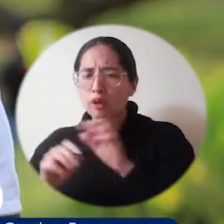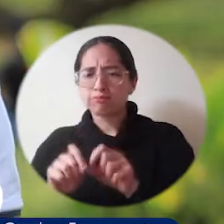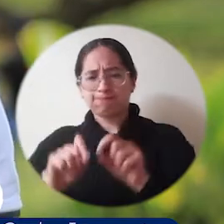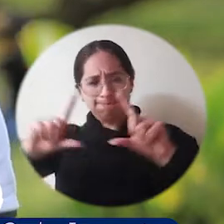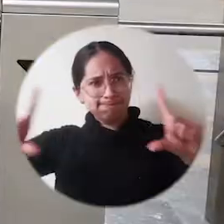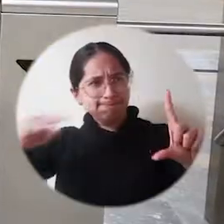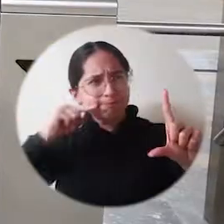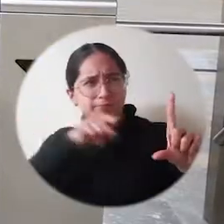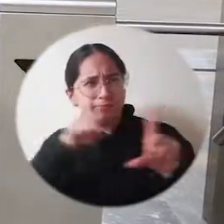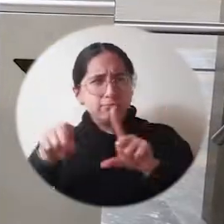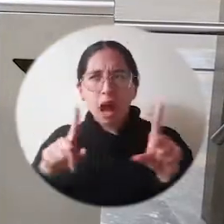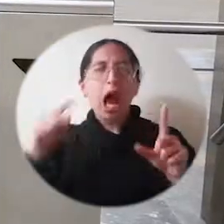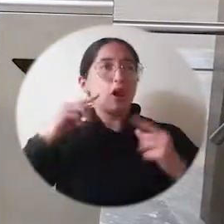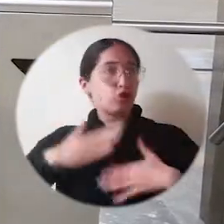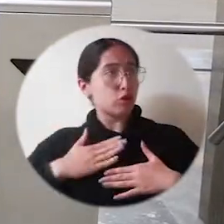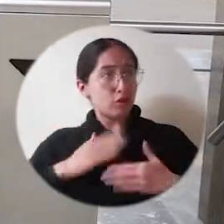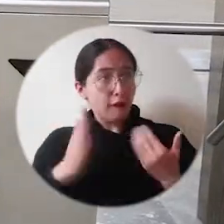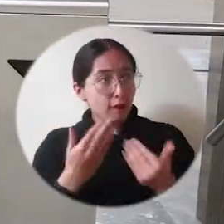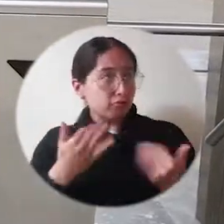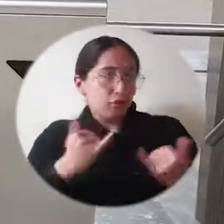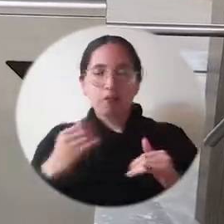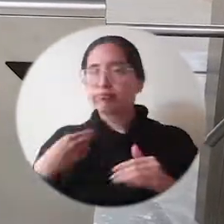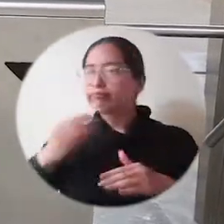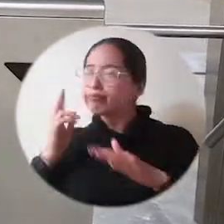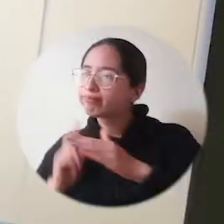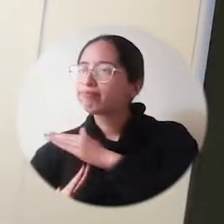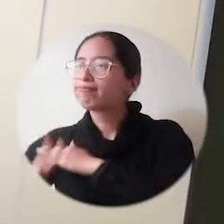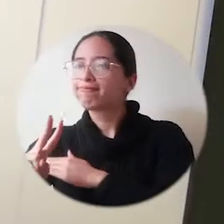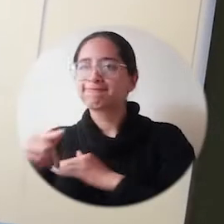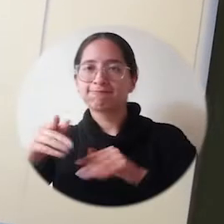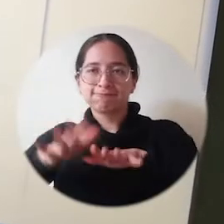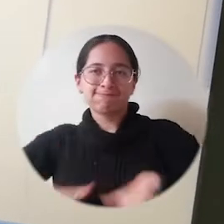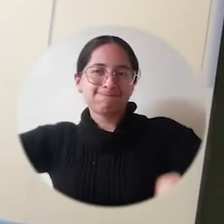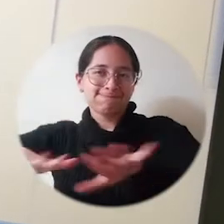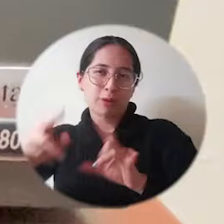datos y así al ingresar a la institución no tener ningún problema.